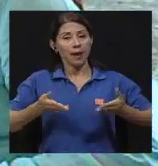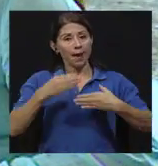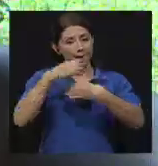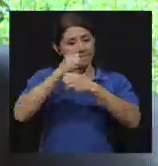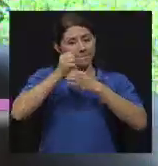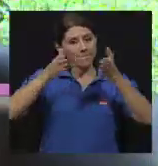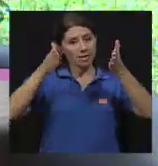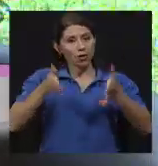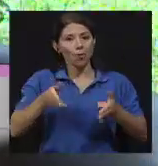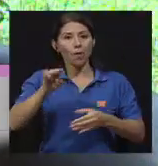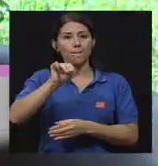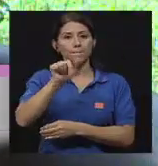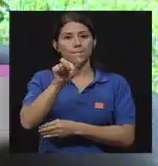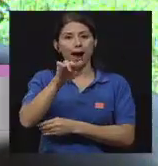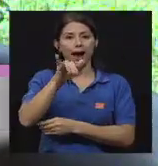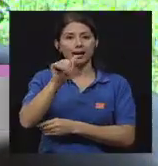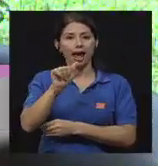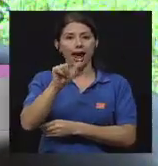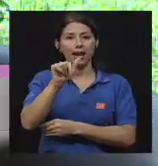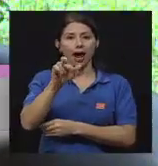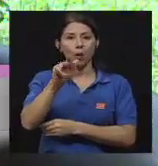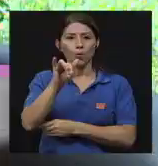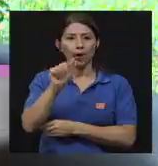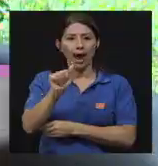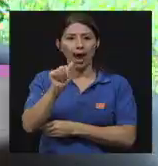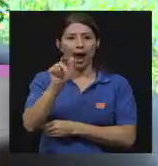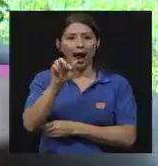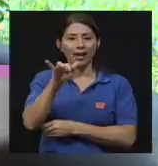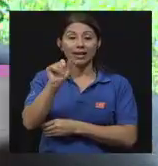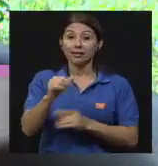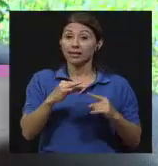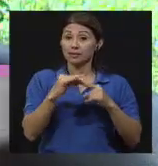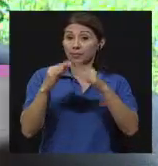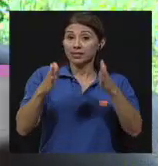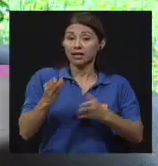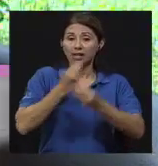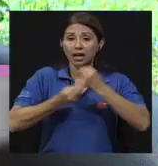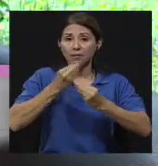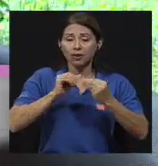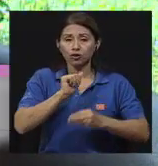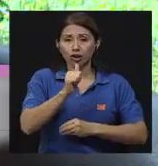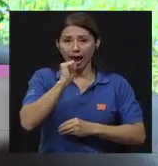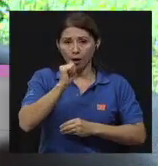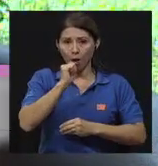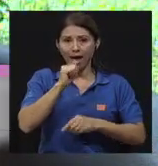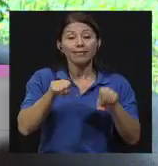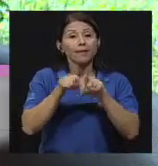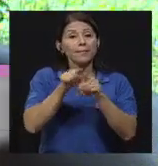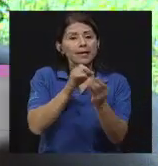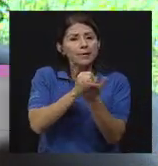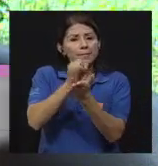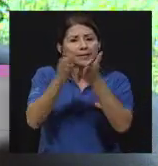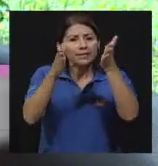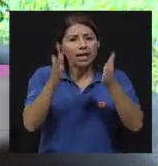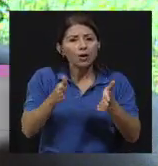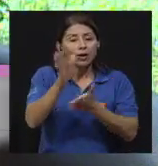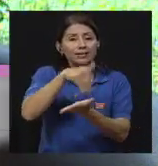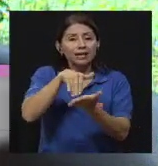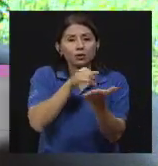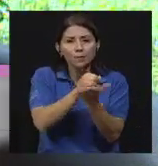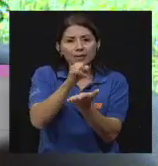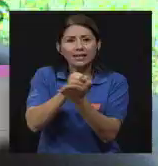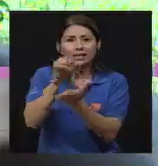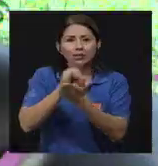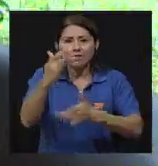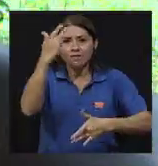microbióloga María Laura Arias. Ella es especialista en alimentos y agua. También investigadora del Centro de Investigación en Enfermedades